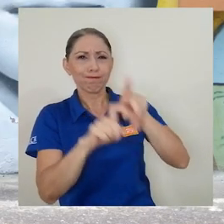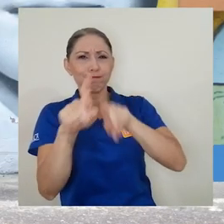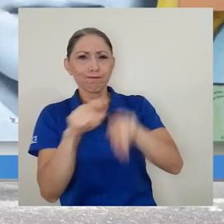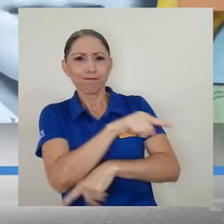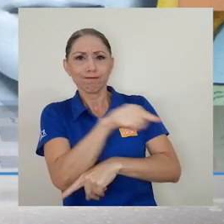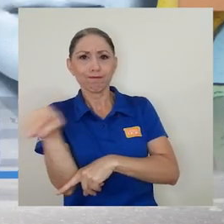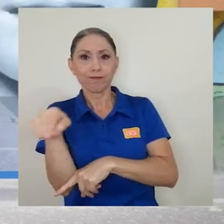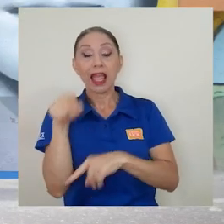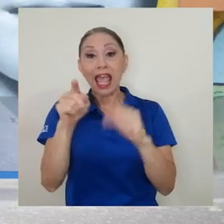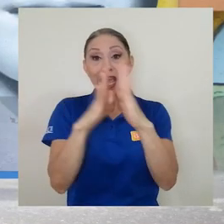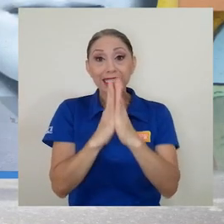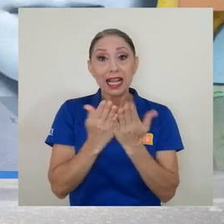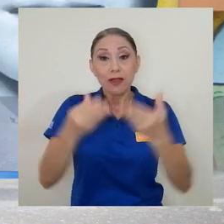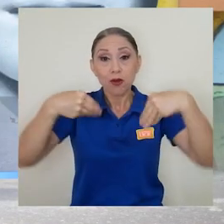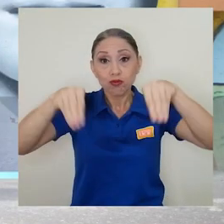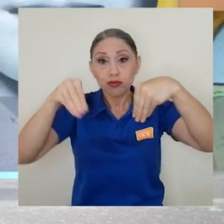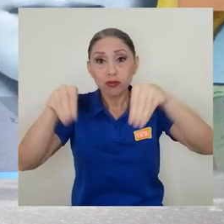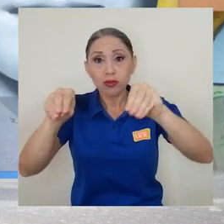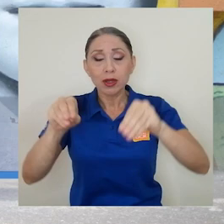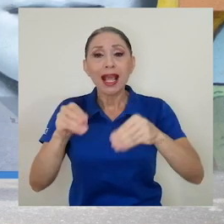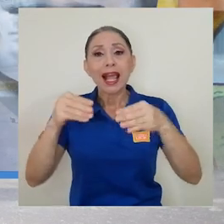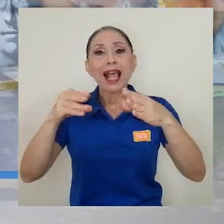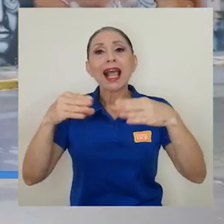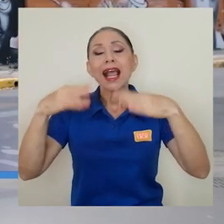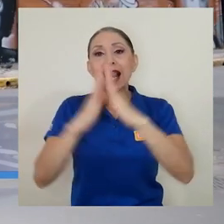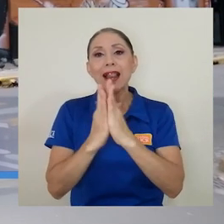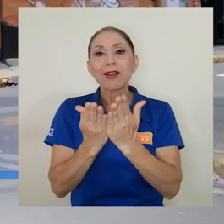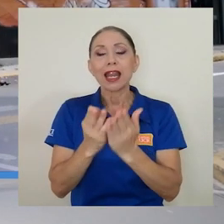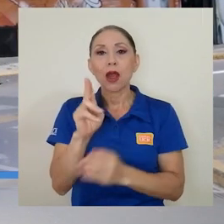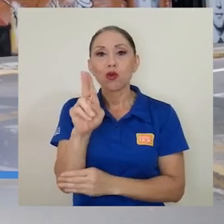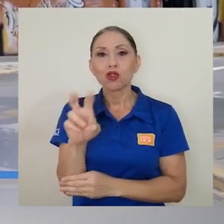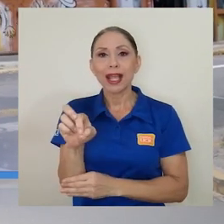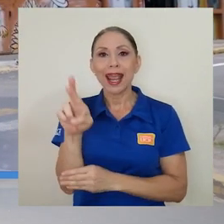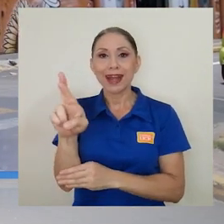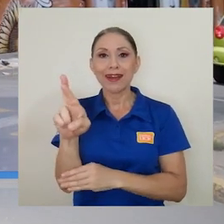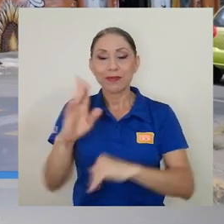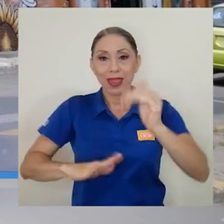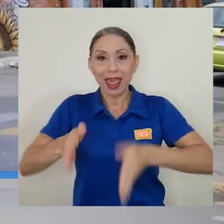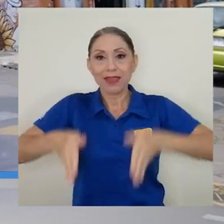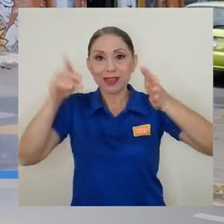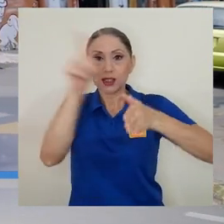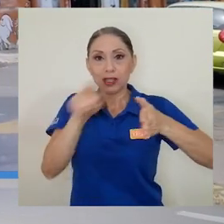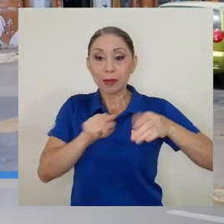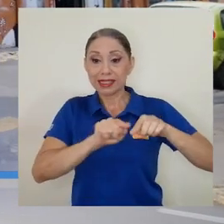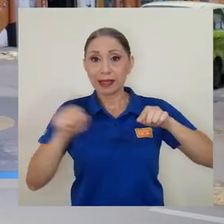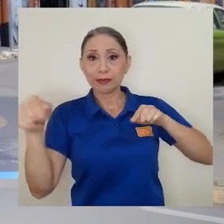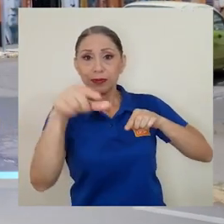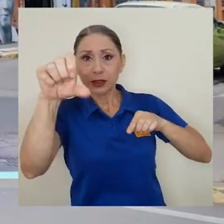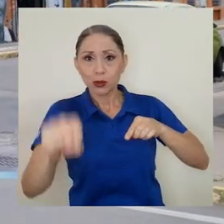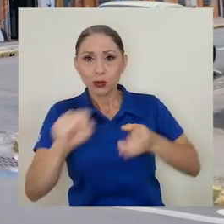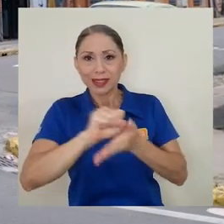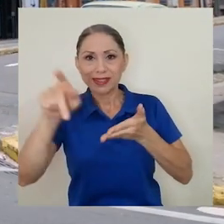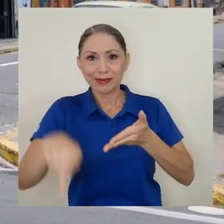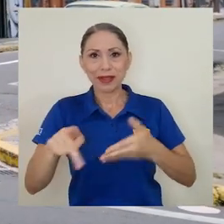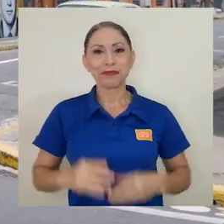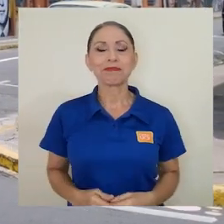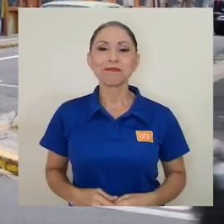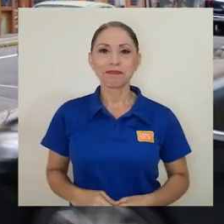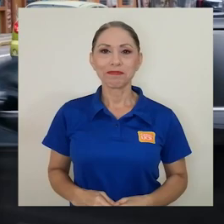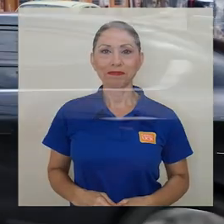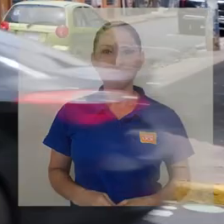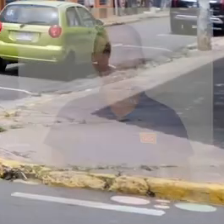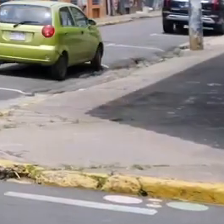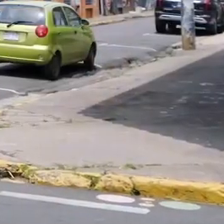Este libro está disponible en la librería UCR, ubicada al costado sur del edificio Zaprisa en San Pedro de Montes de Oca.